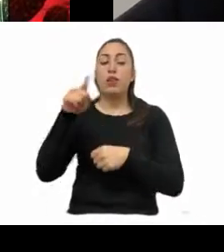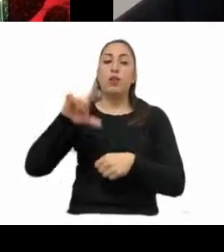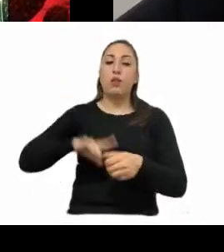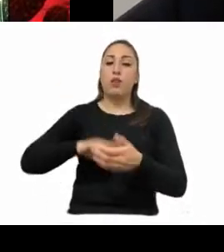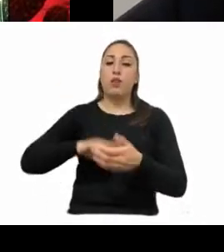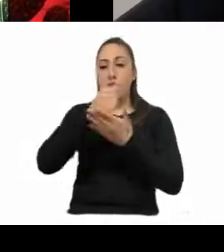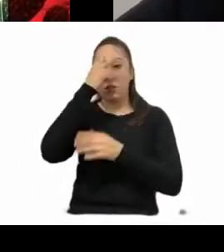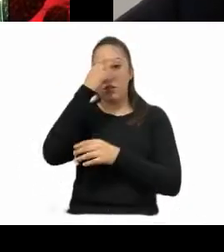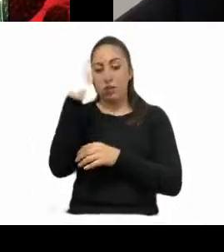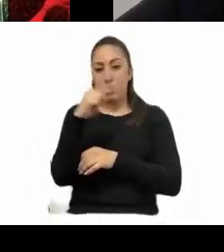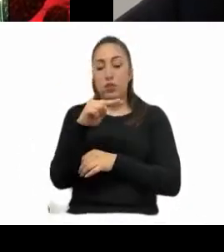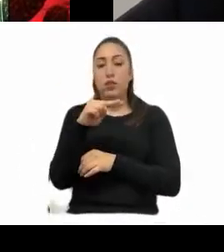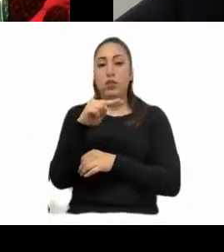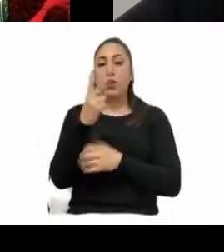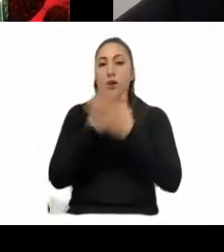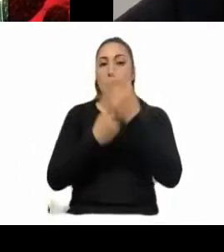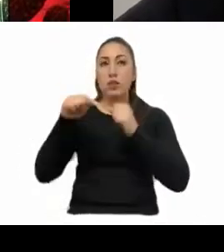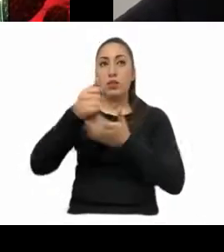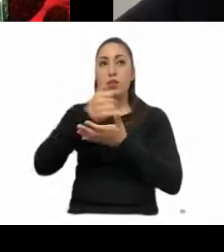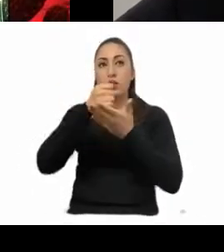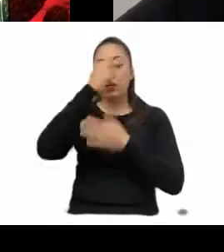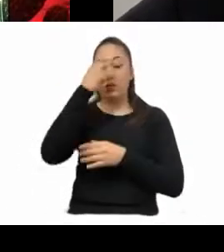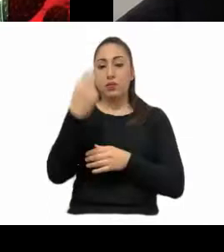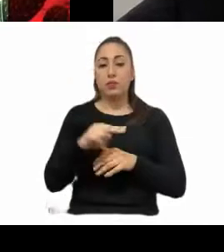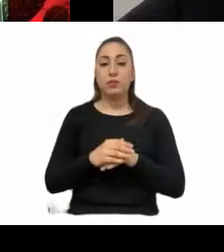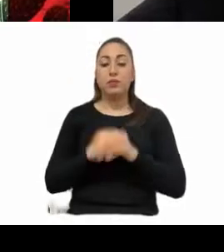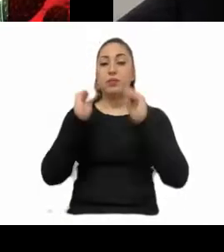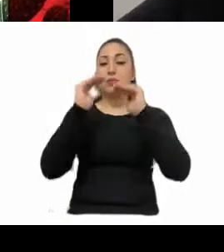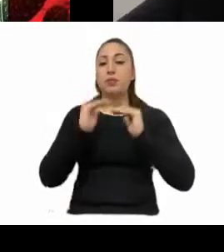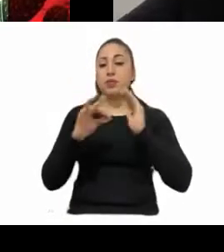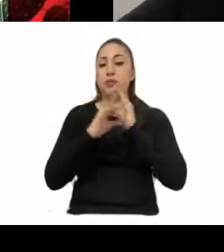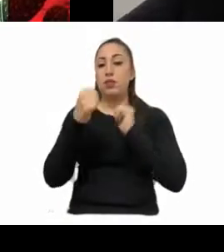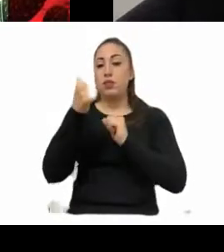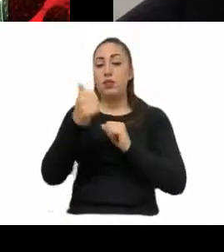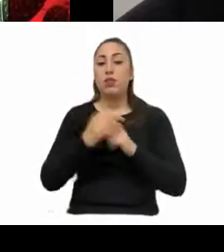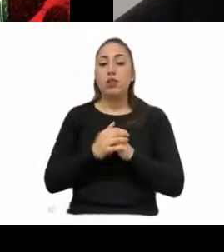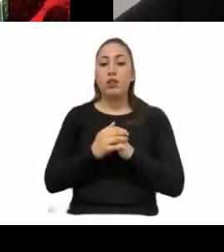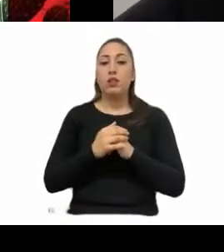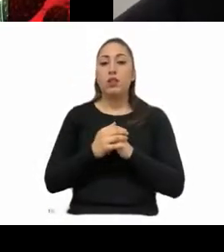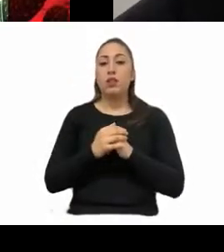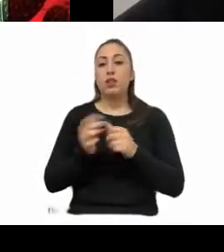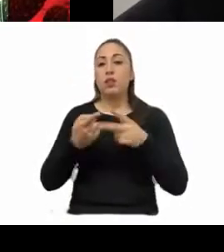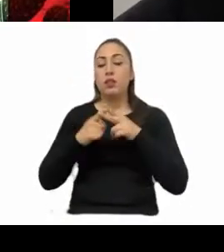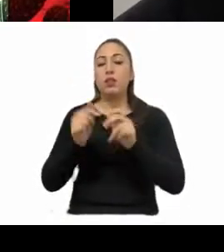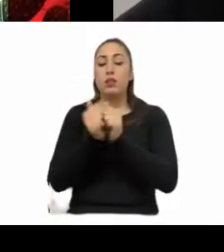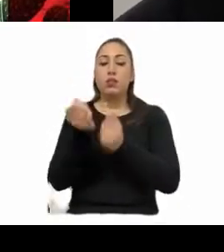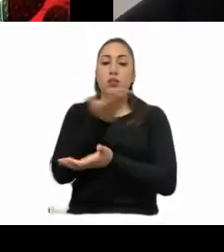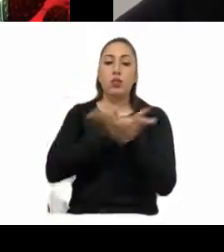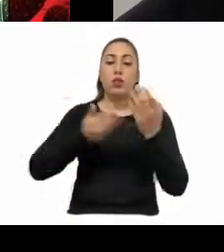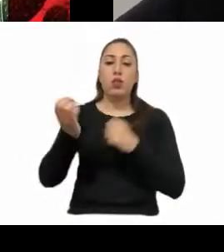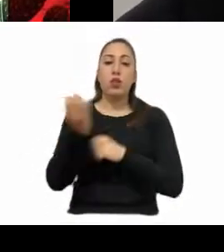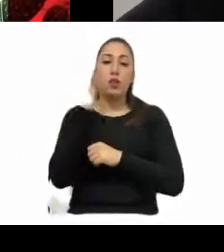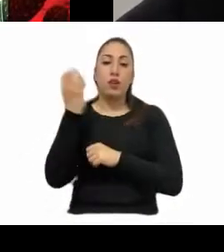administración pública, ambas de la Ciudad de México. Número seis. Realización del conversatorio desafíos para el desarrollo